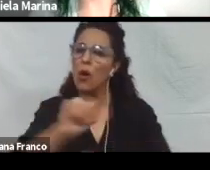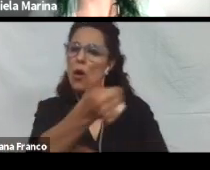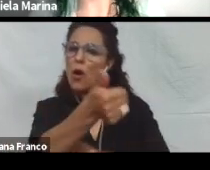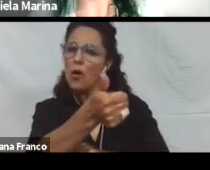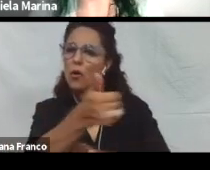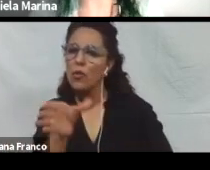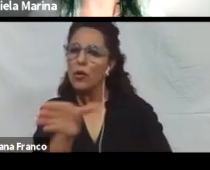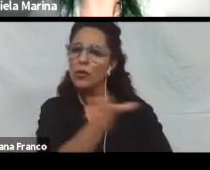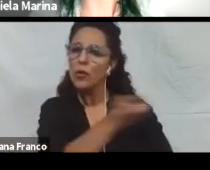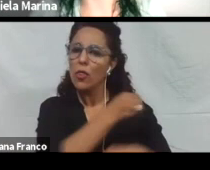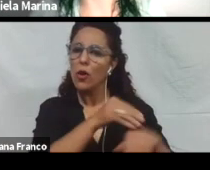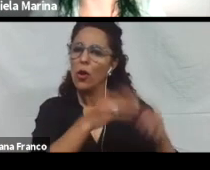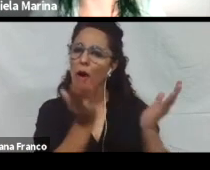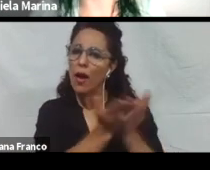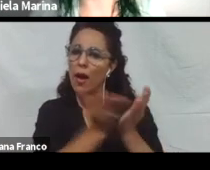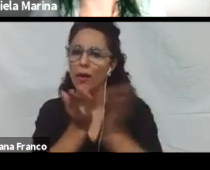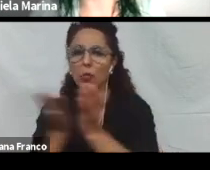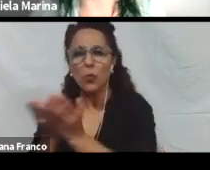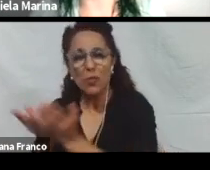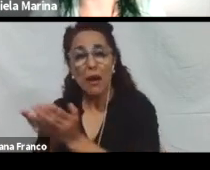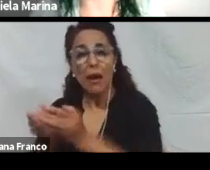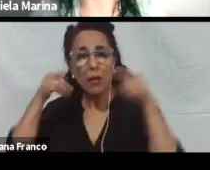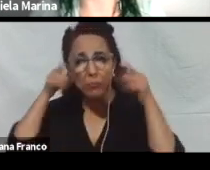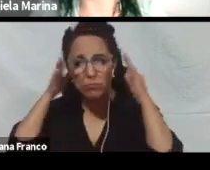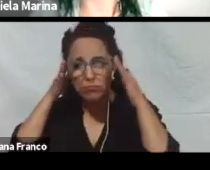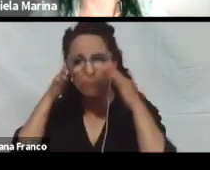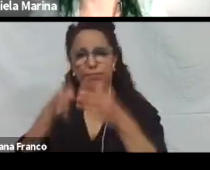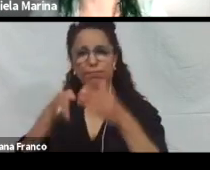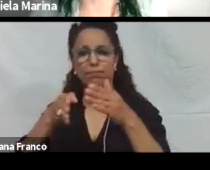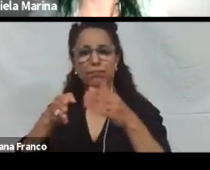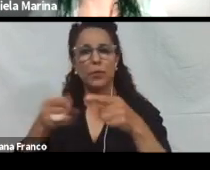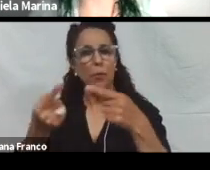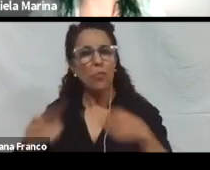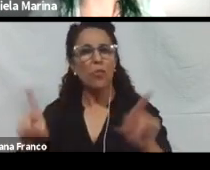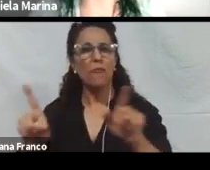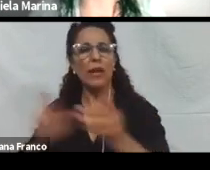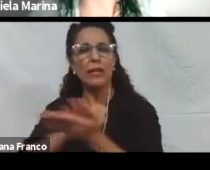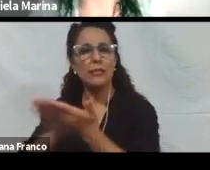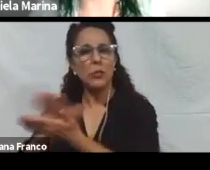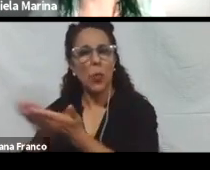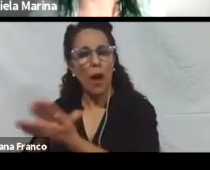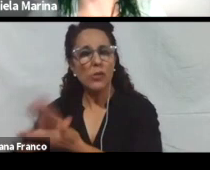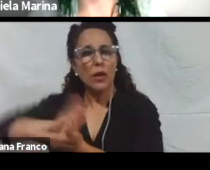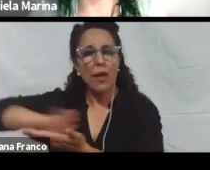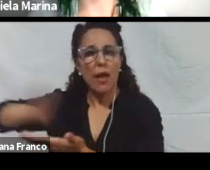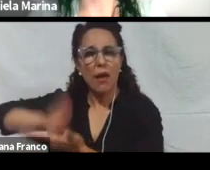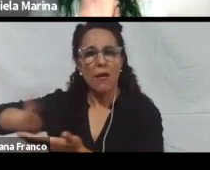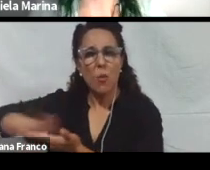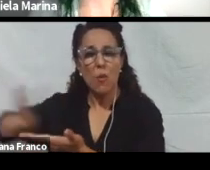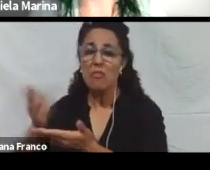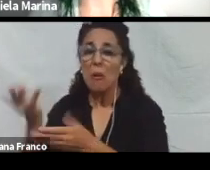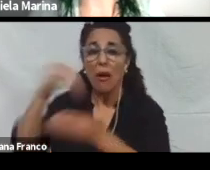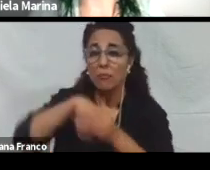haciendo énfasis particularmente en aquellos que por diferentes razones quedan excluidos del sistema educativo.